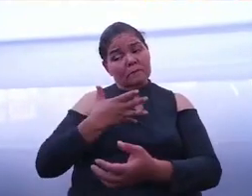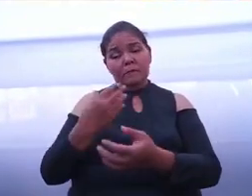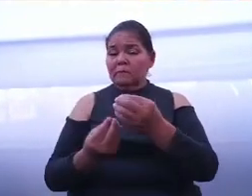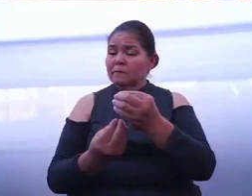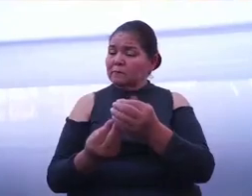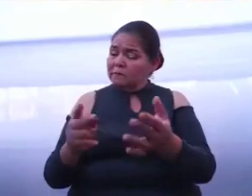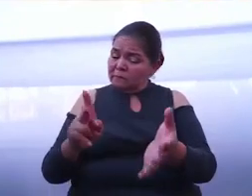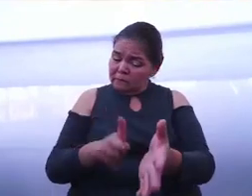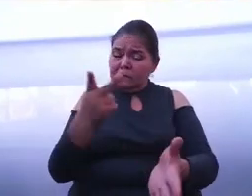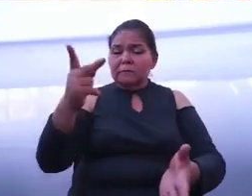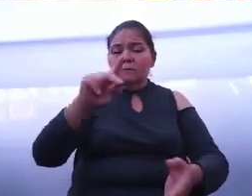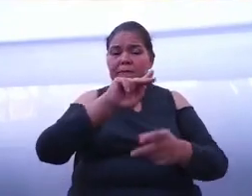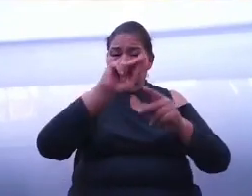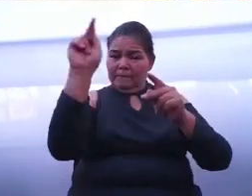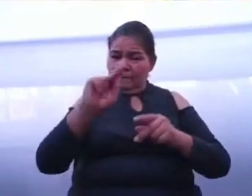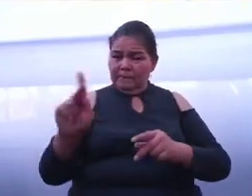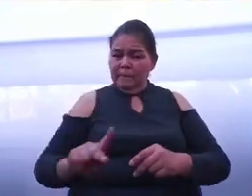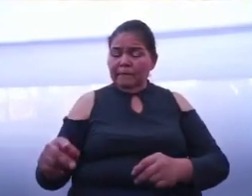comunidad.